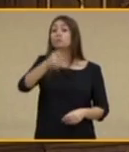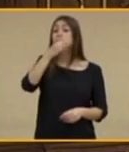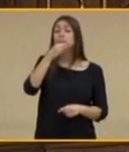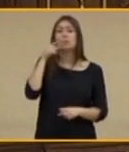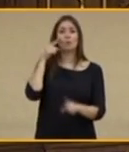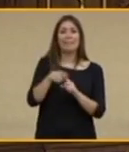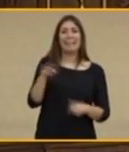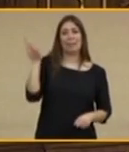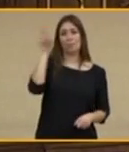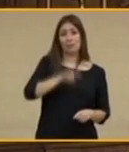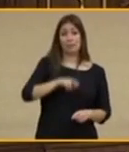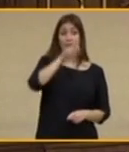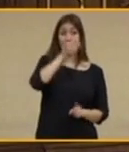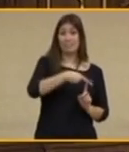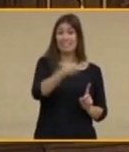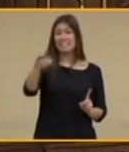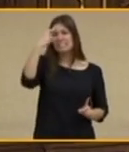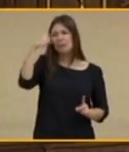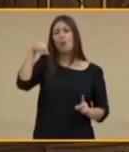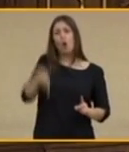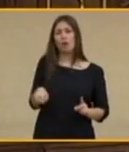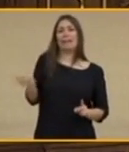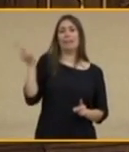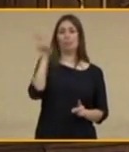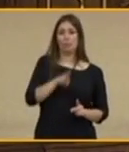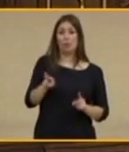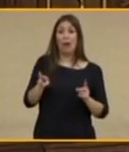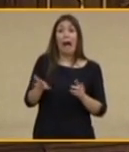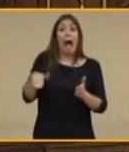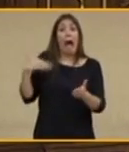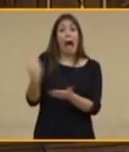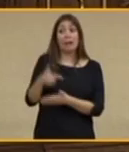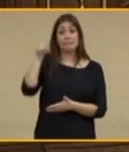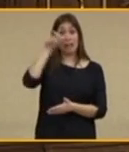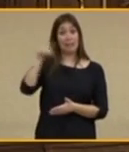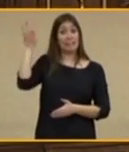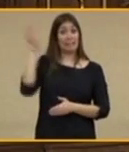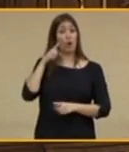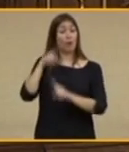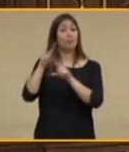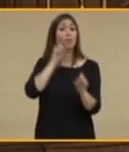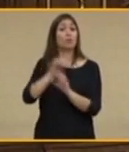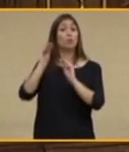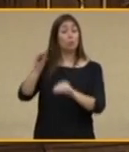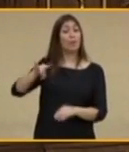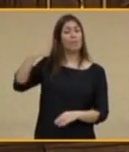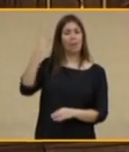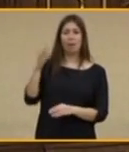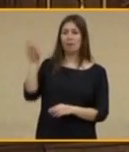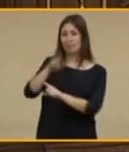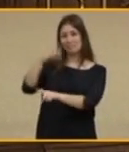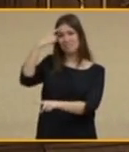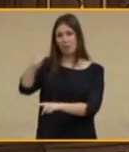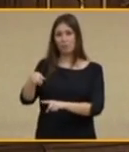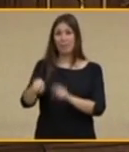todos los ciudadanos saben, incluso quienes han defendido hoy aquí esta iniciativa, que no hay democracia sin